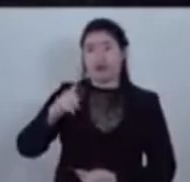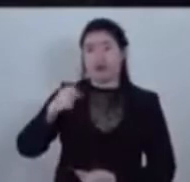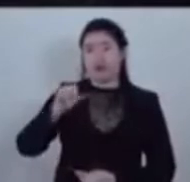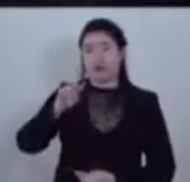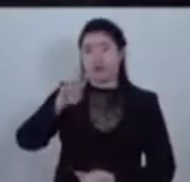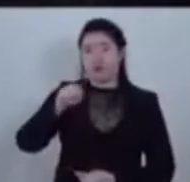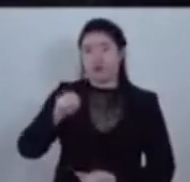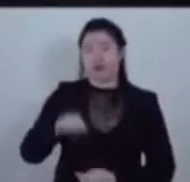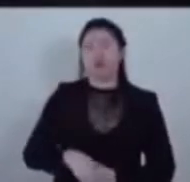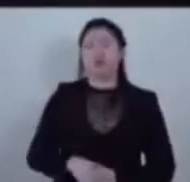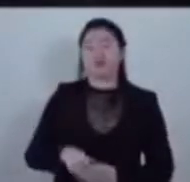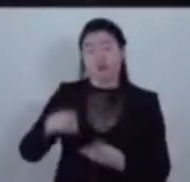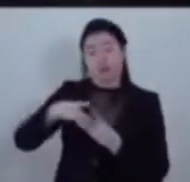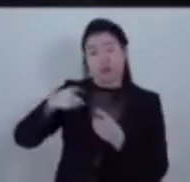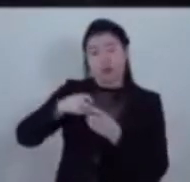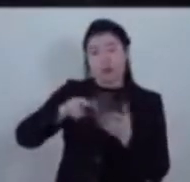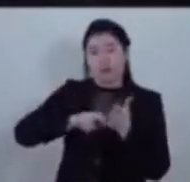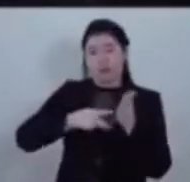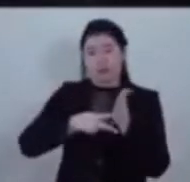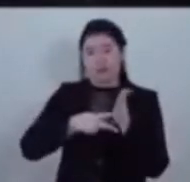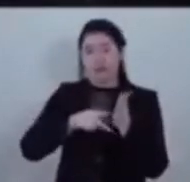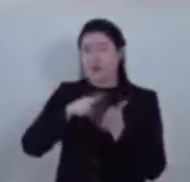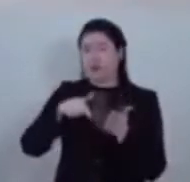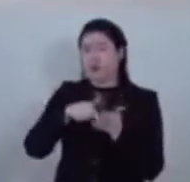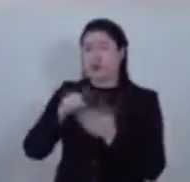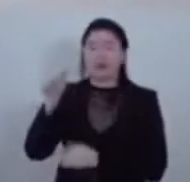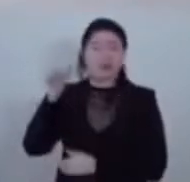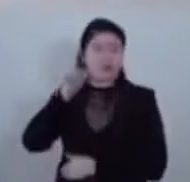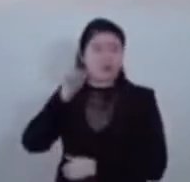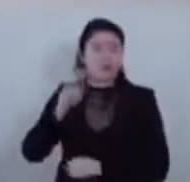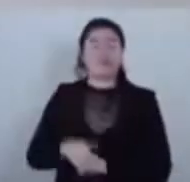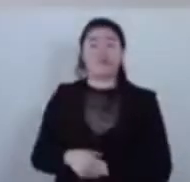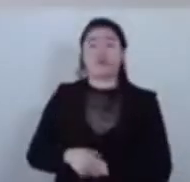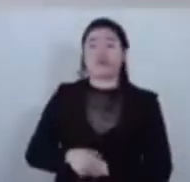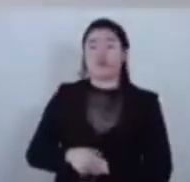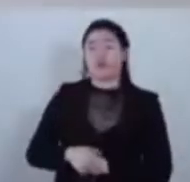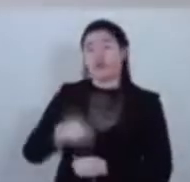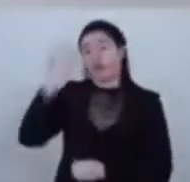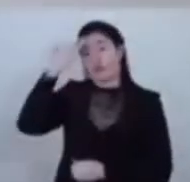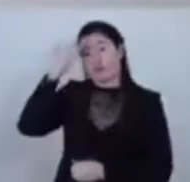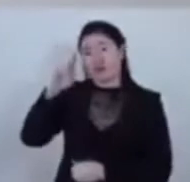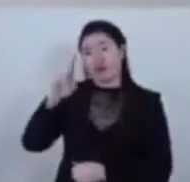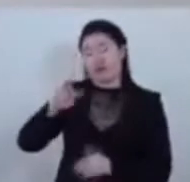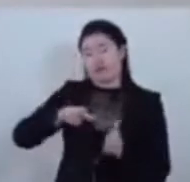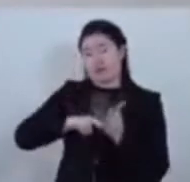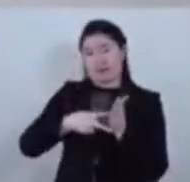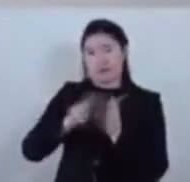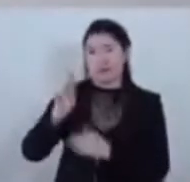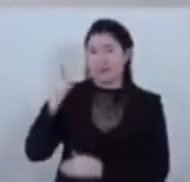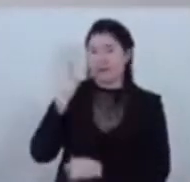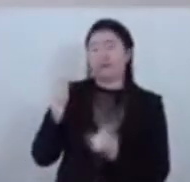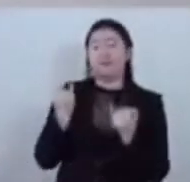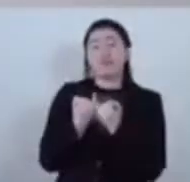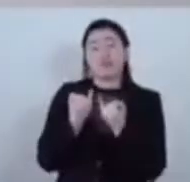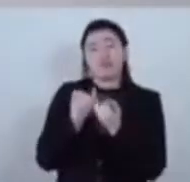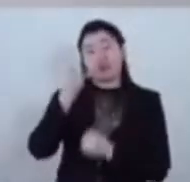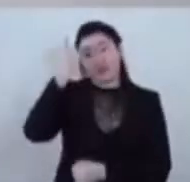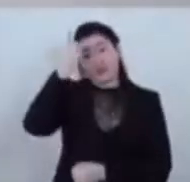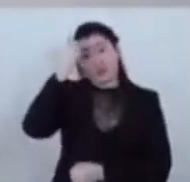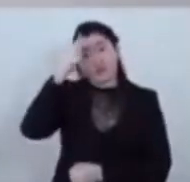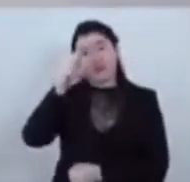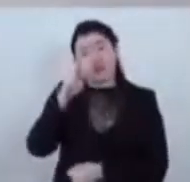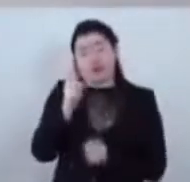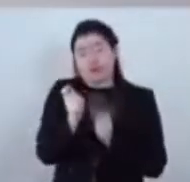ingeniero civil por la UAM, unidad Azcapotzalco, maestro en ingeniería por la UNAM y doctor en la especialidad de